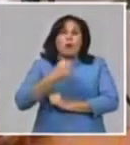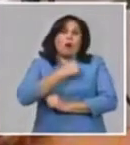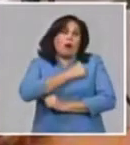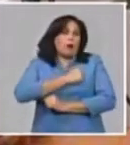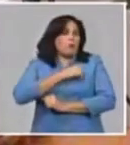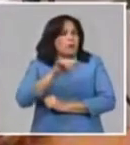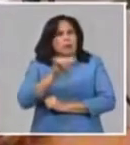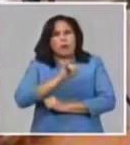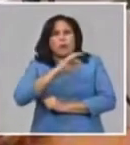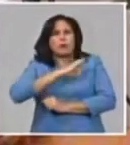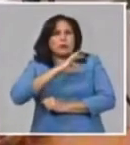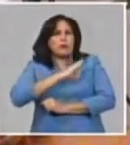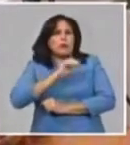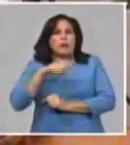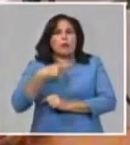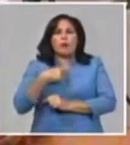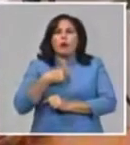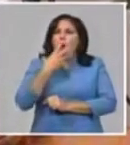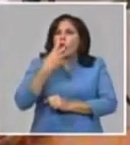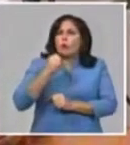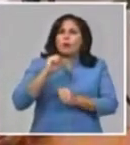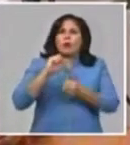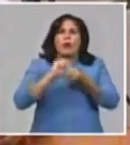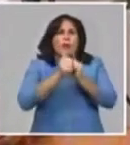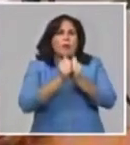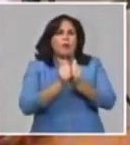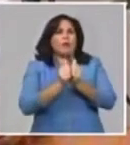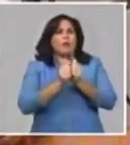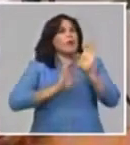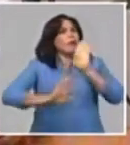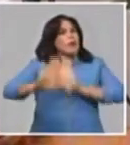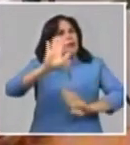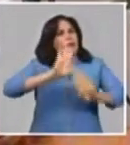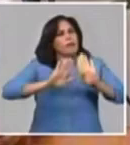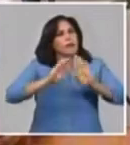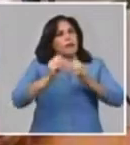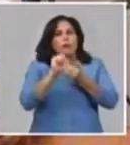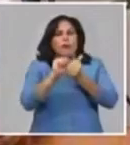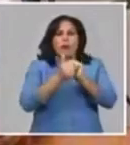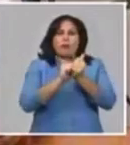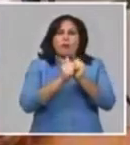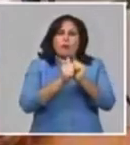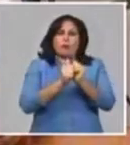sienten por lo que hacen, que además defienden con la vida, si preciso fuera.